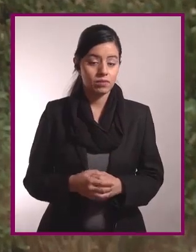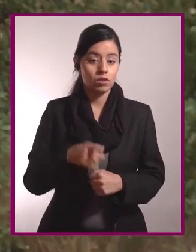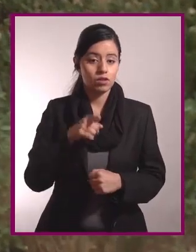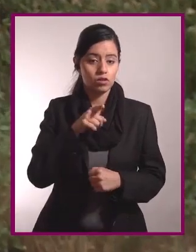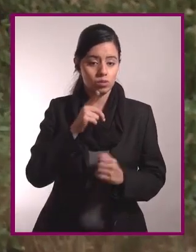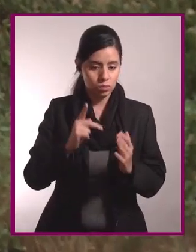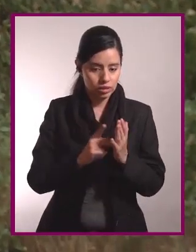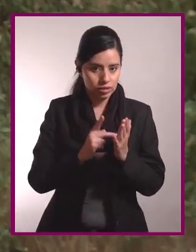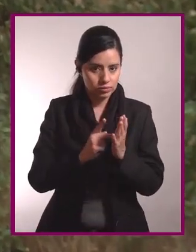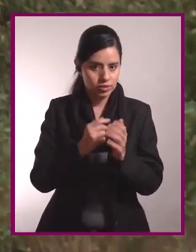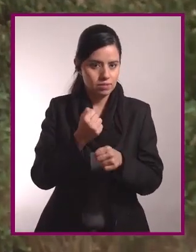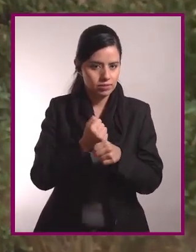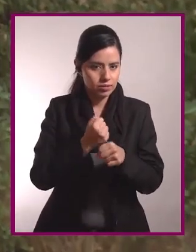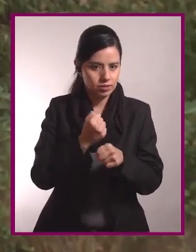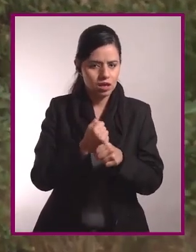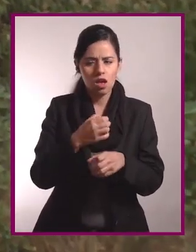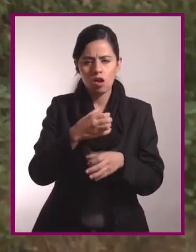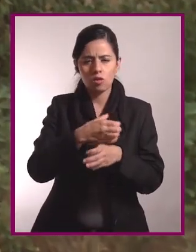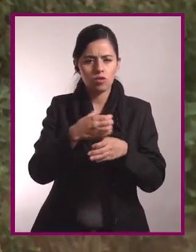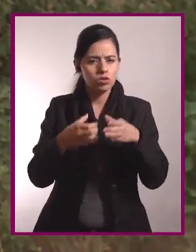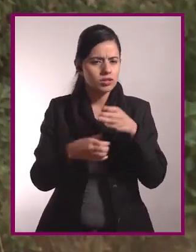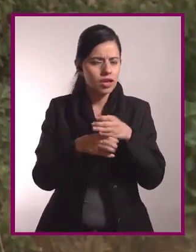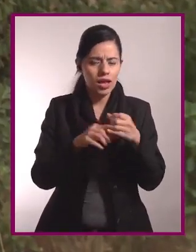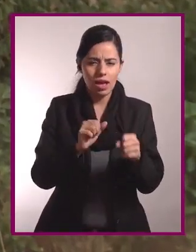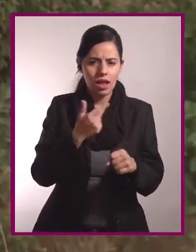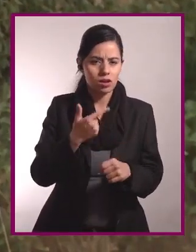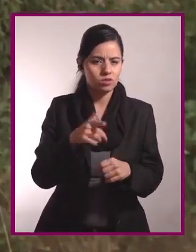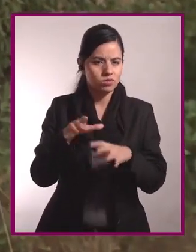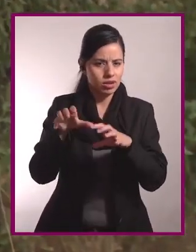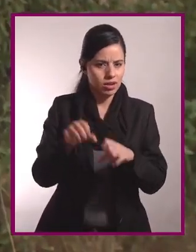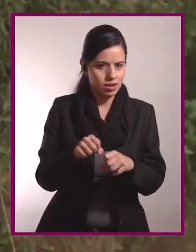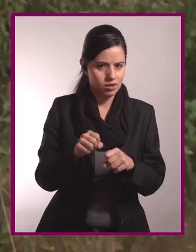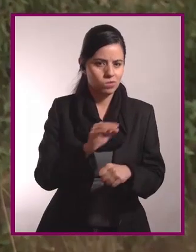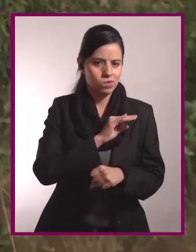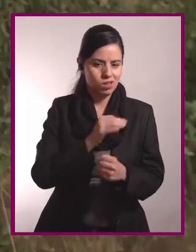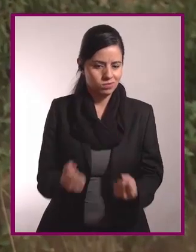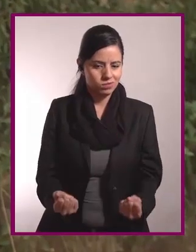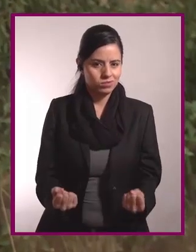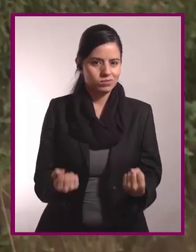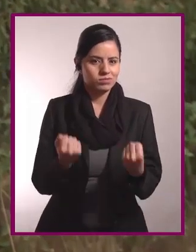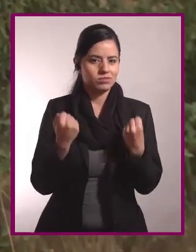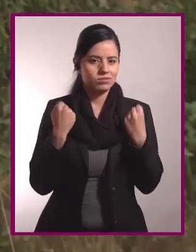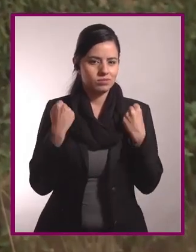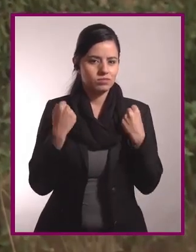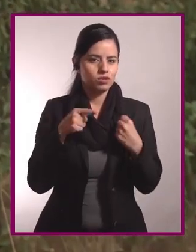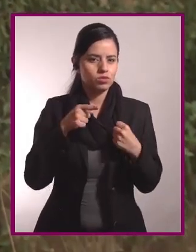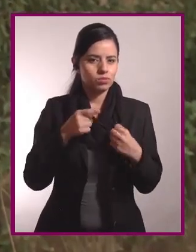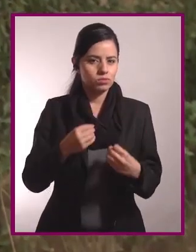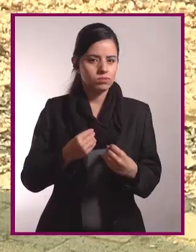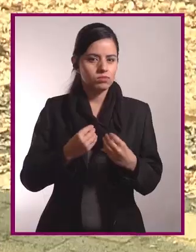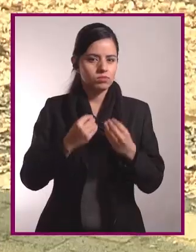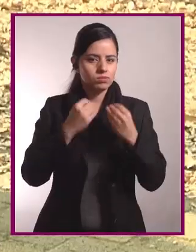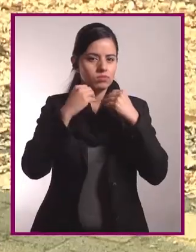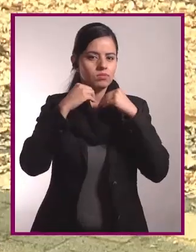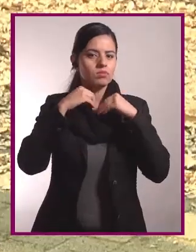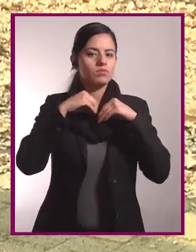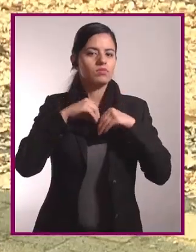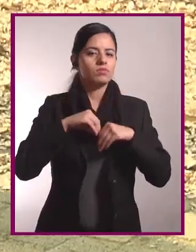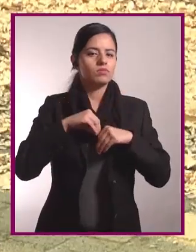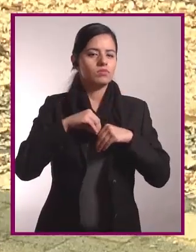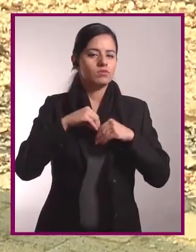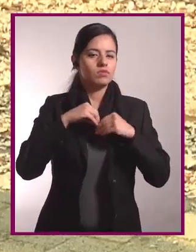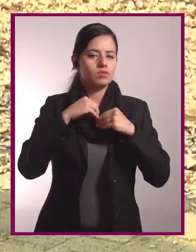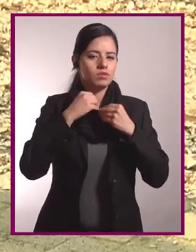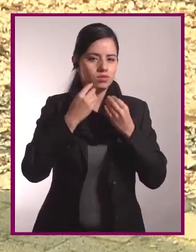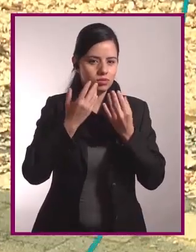Practícalo con el primer objeto que tengas a la mano. Inhala cuando hagas tensión y exhala